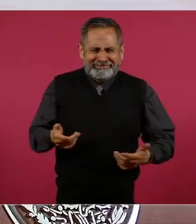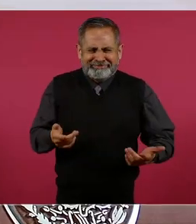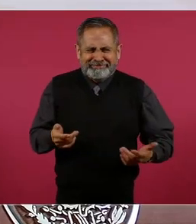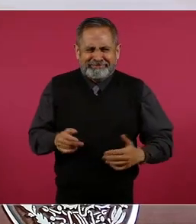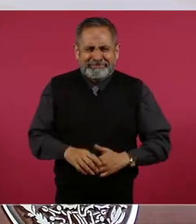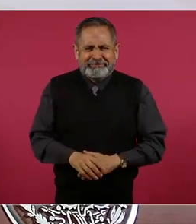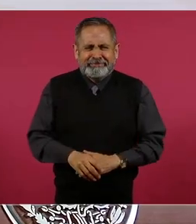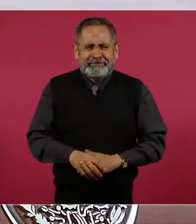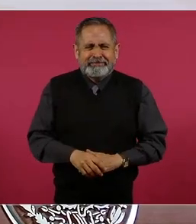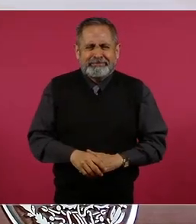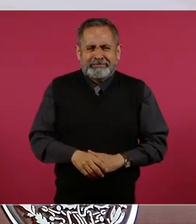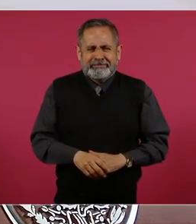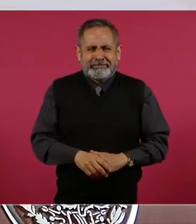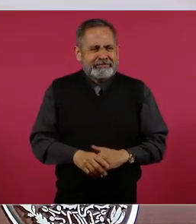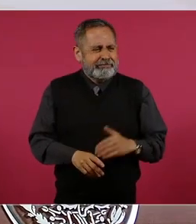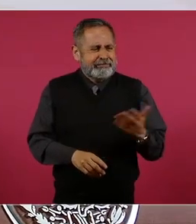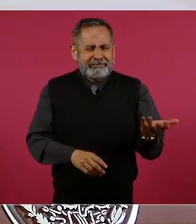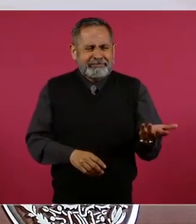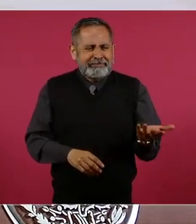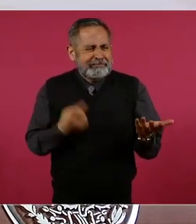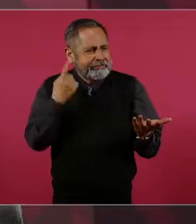¿Y qué afecta?